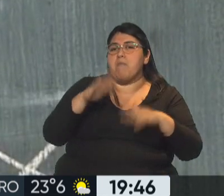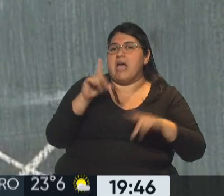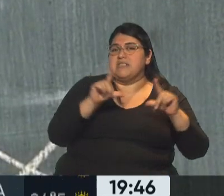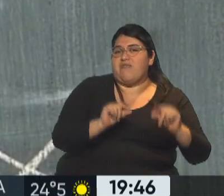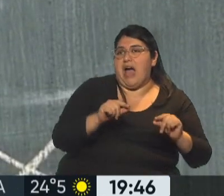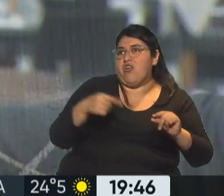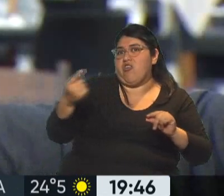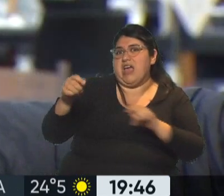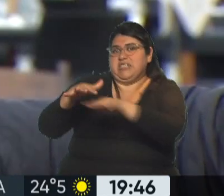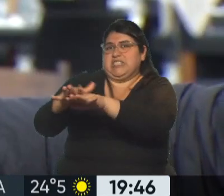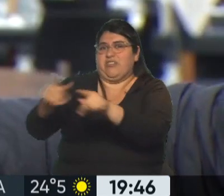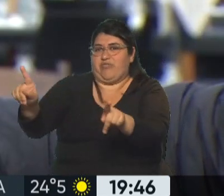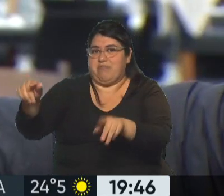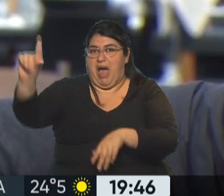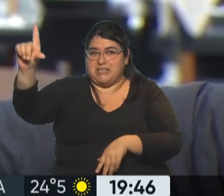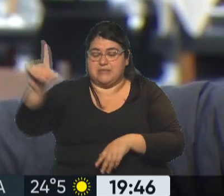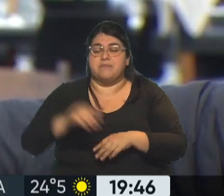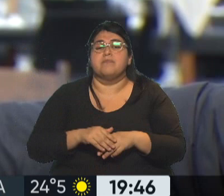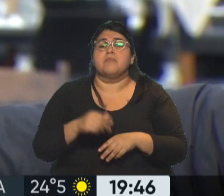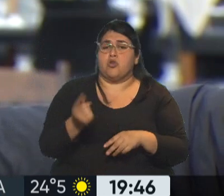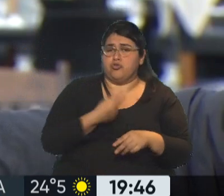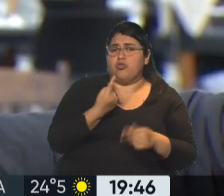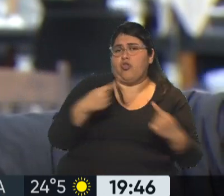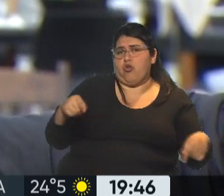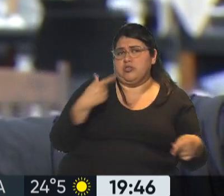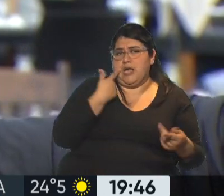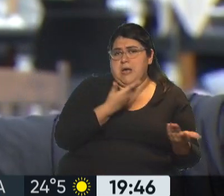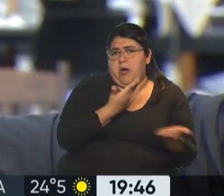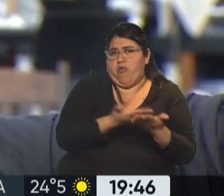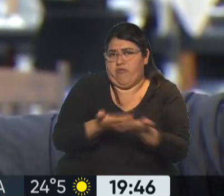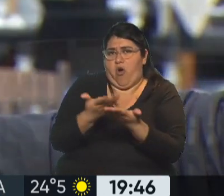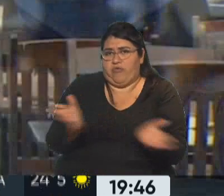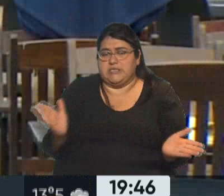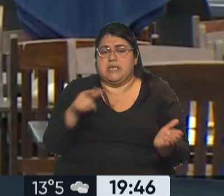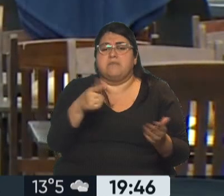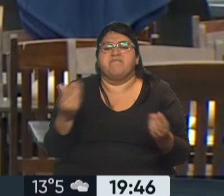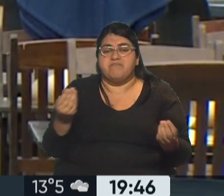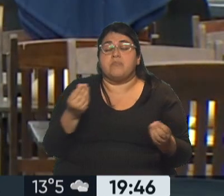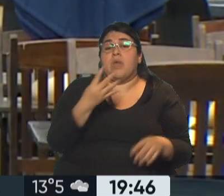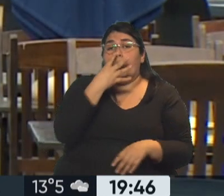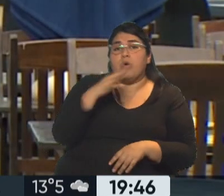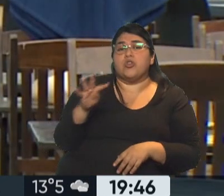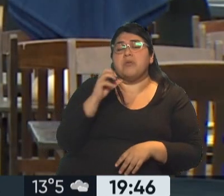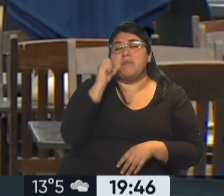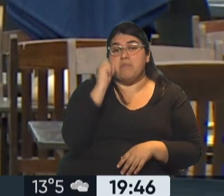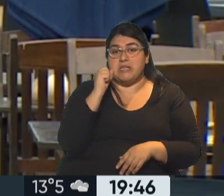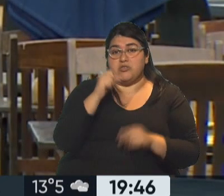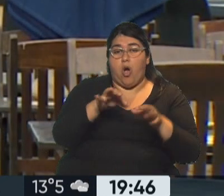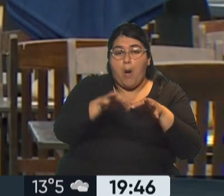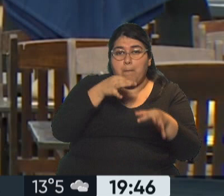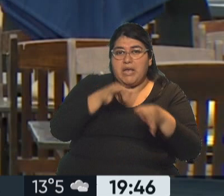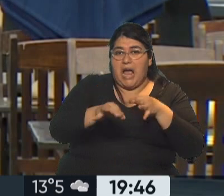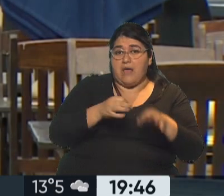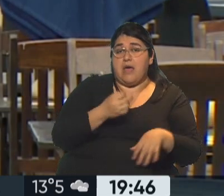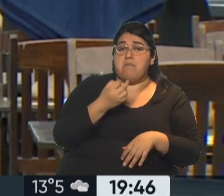del centro. Nosotros tenemos muchas cosas para compartir, entonces, por ejemplo, tenemos en 4.000 pesos una picada que es para